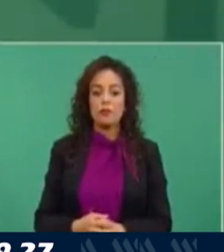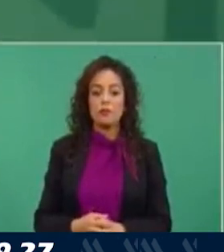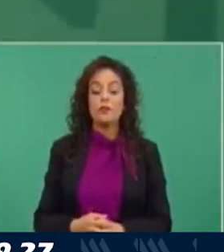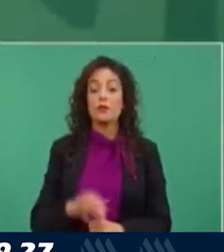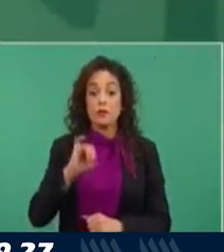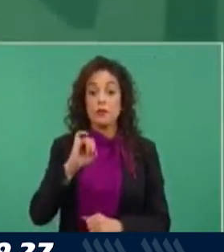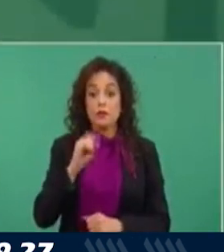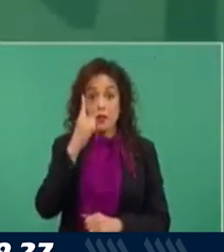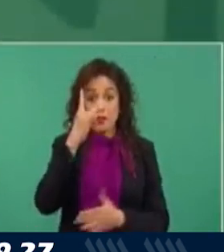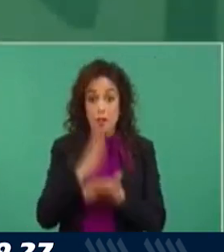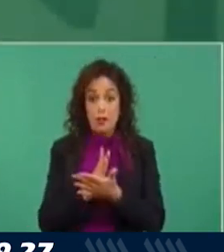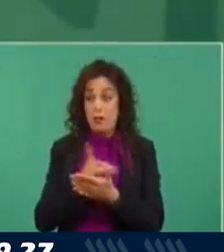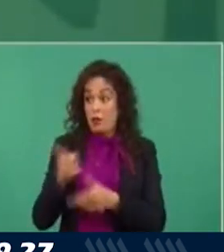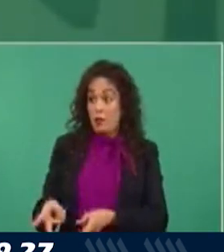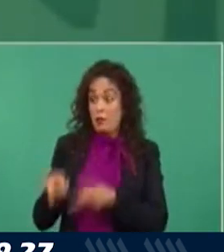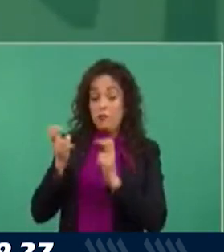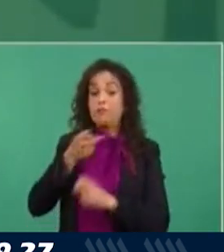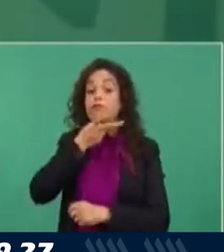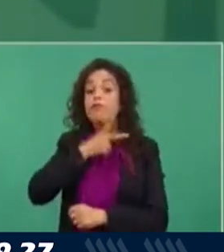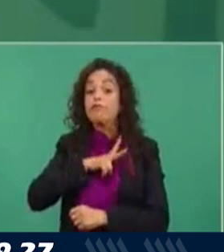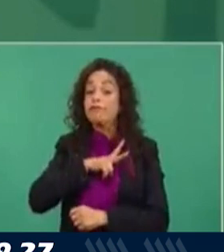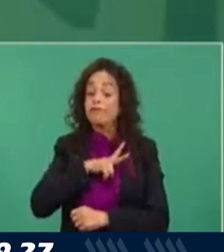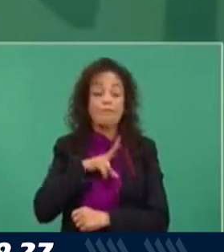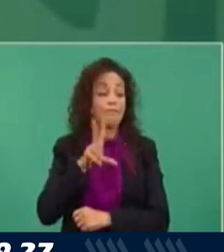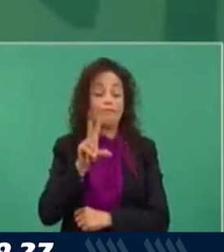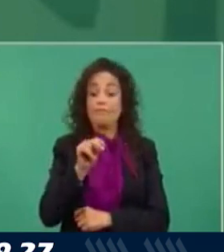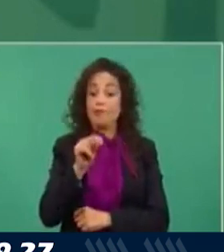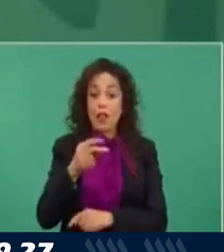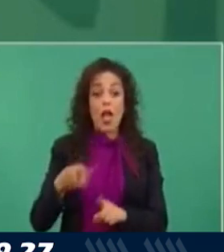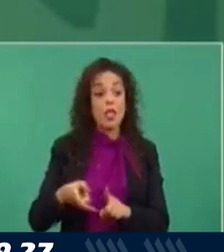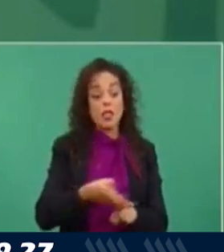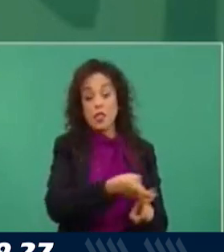secuestro y homicidios.